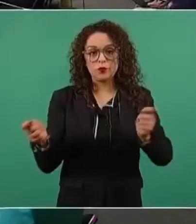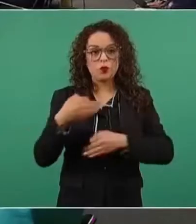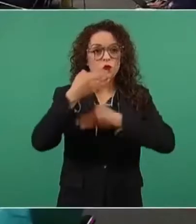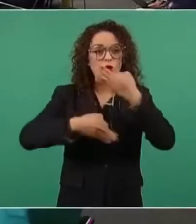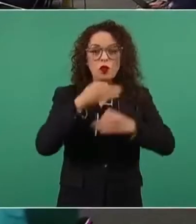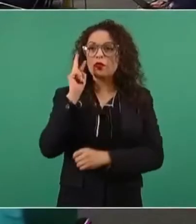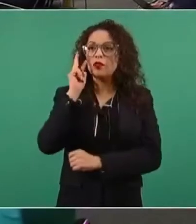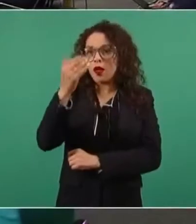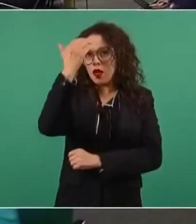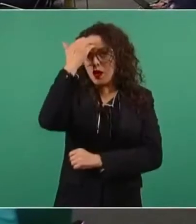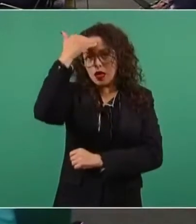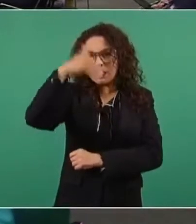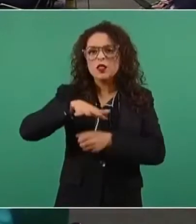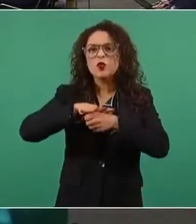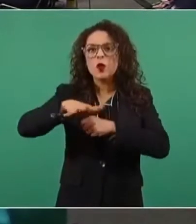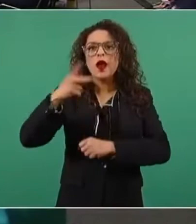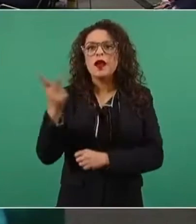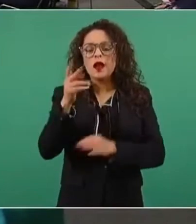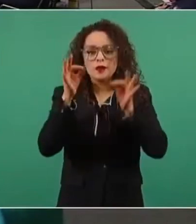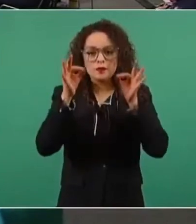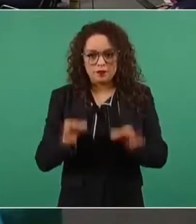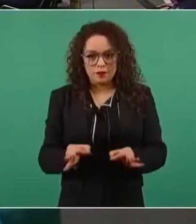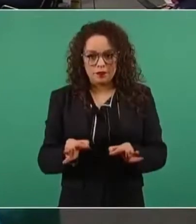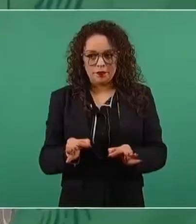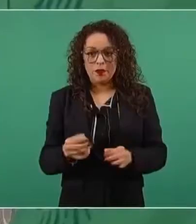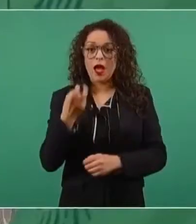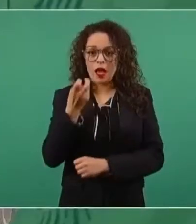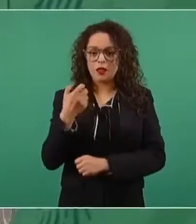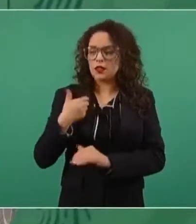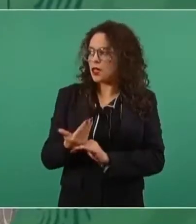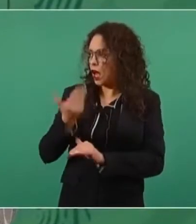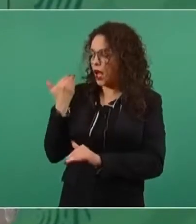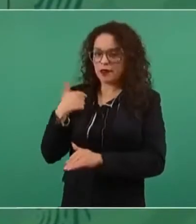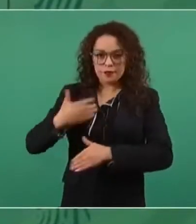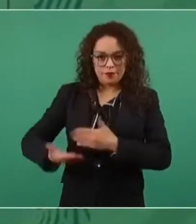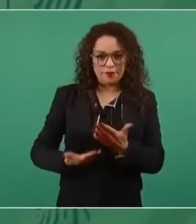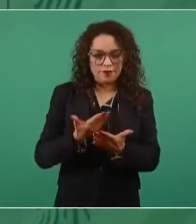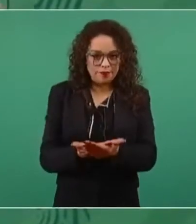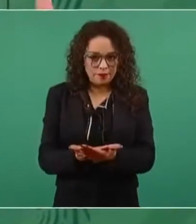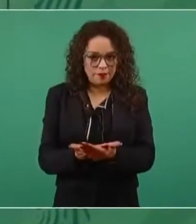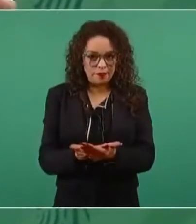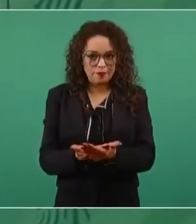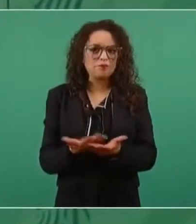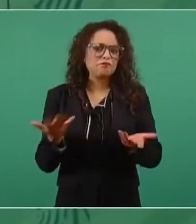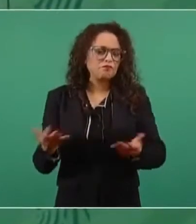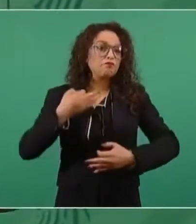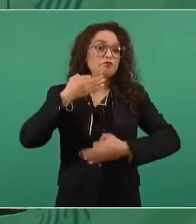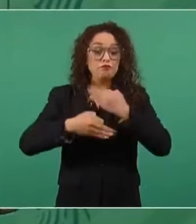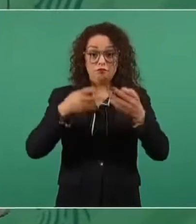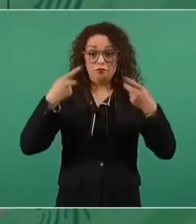En esencia es lo que plantea. Entonces, todos los mexicanos